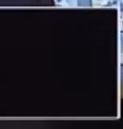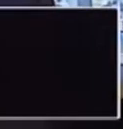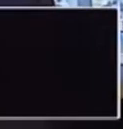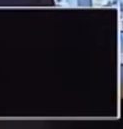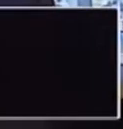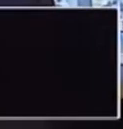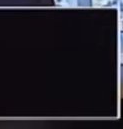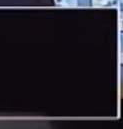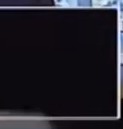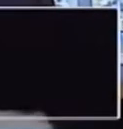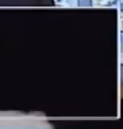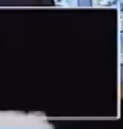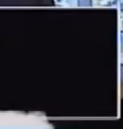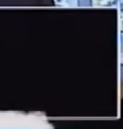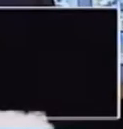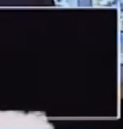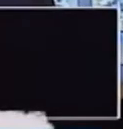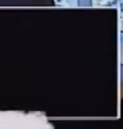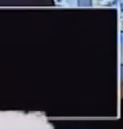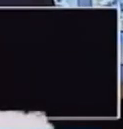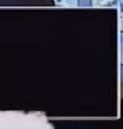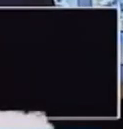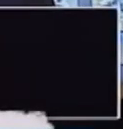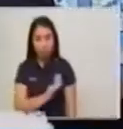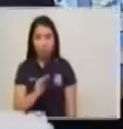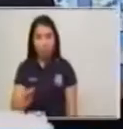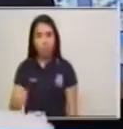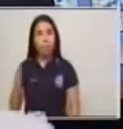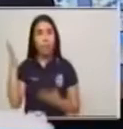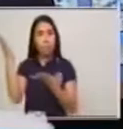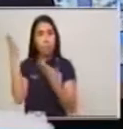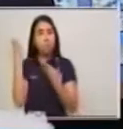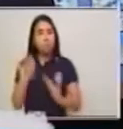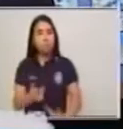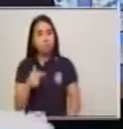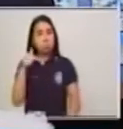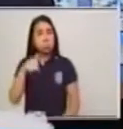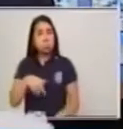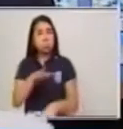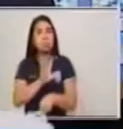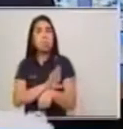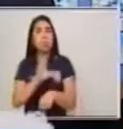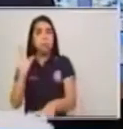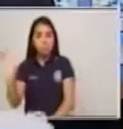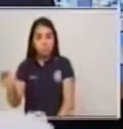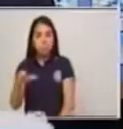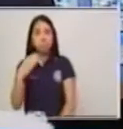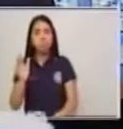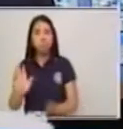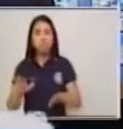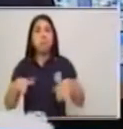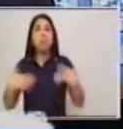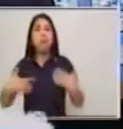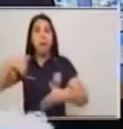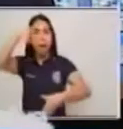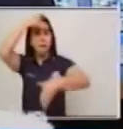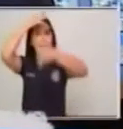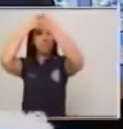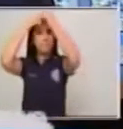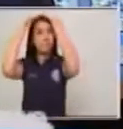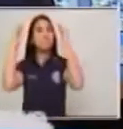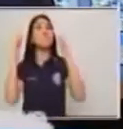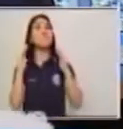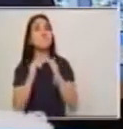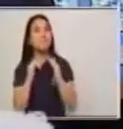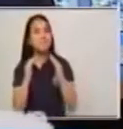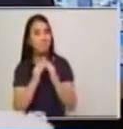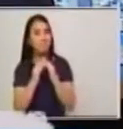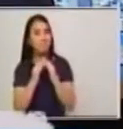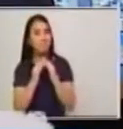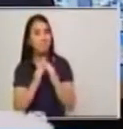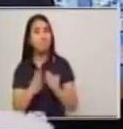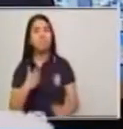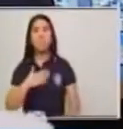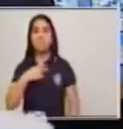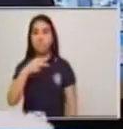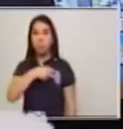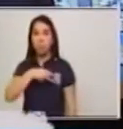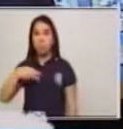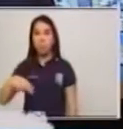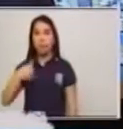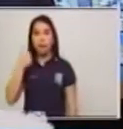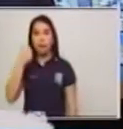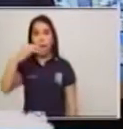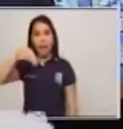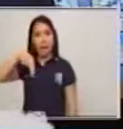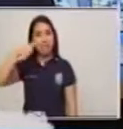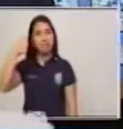Hola niños y niñas, bienvenido a este espacio educativo, Aprendo en Casa. Soy Ana Lister